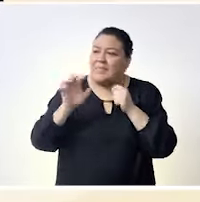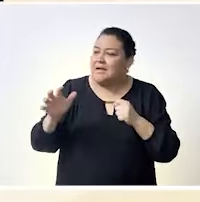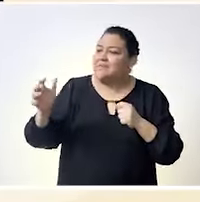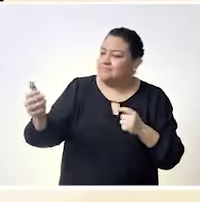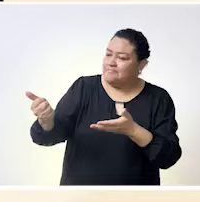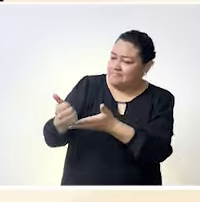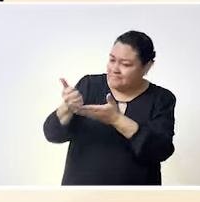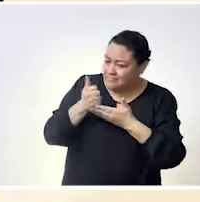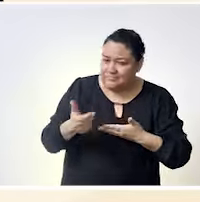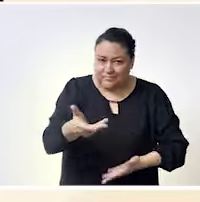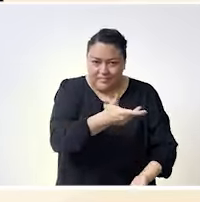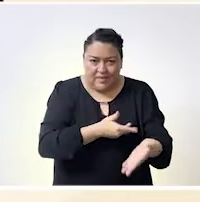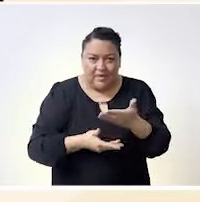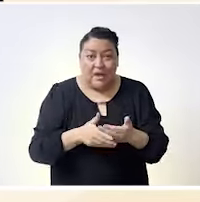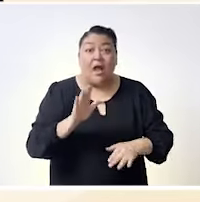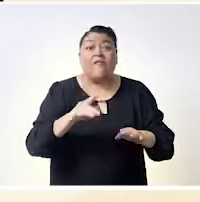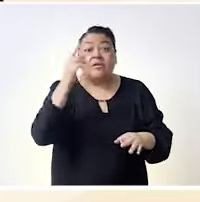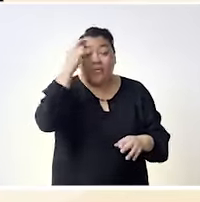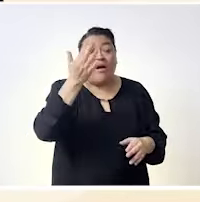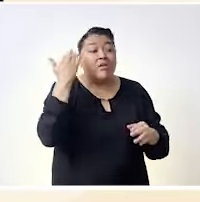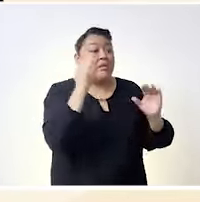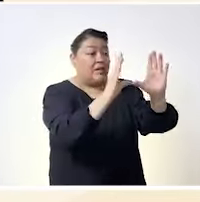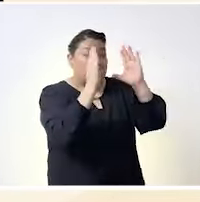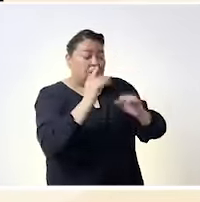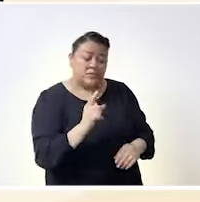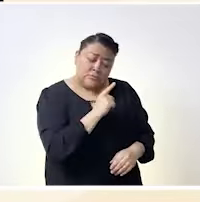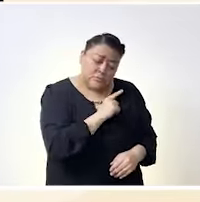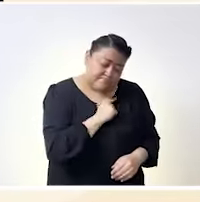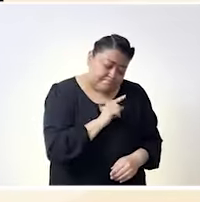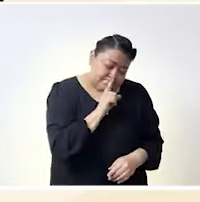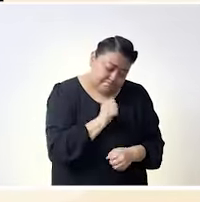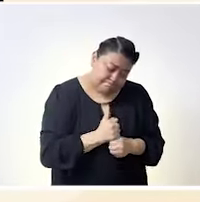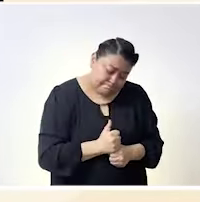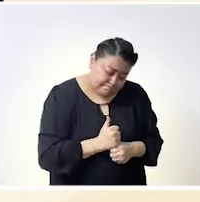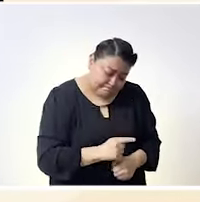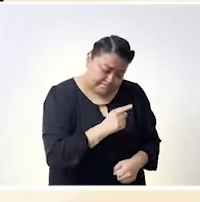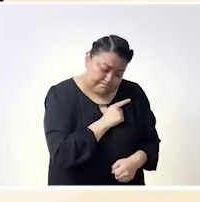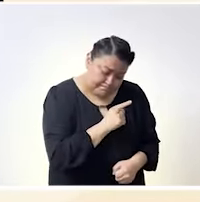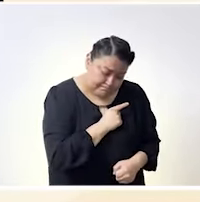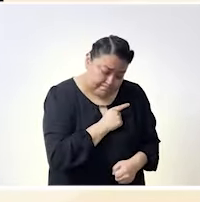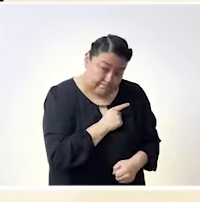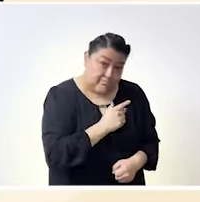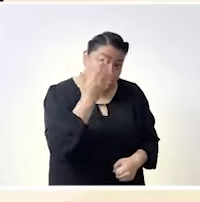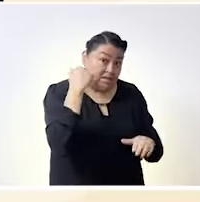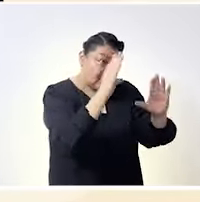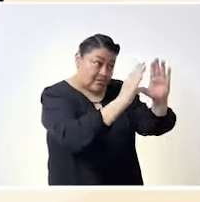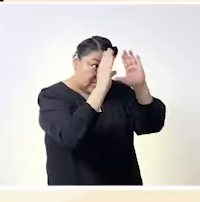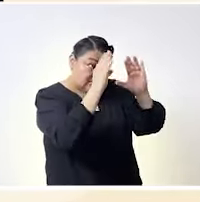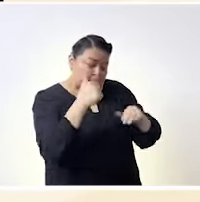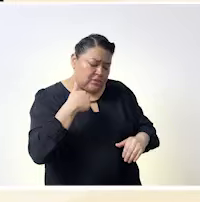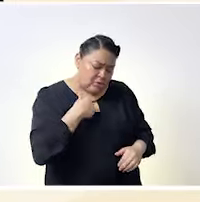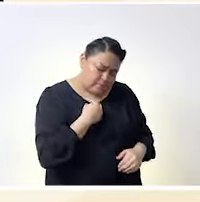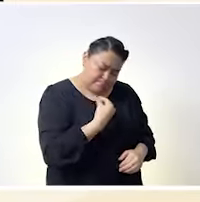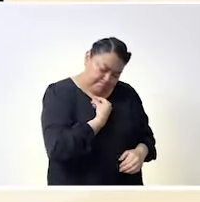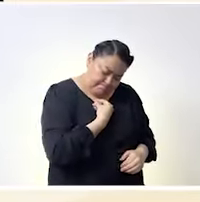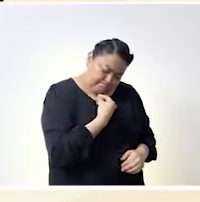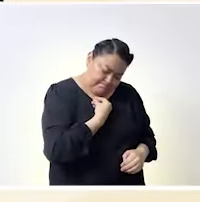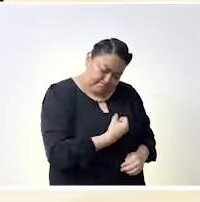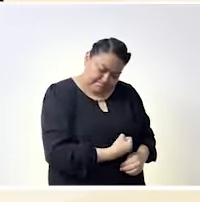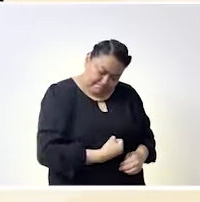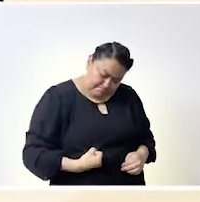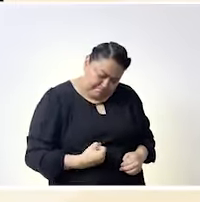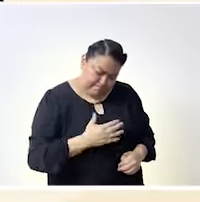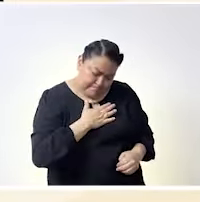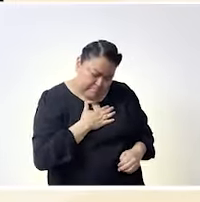porque también estamos acostumbradas a que por nosotras sufrimos solas porque no se expresa porque tú no